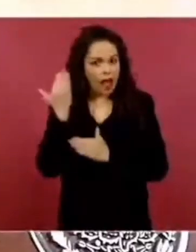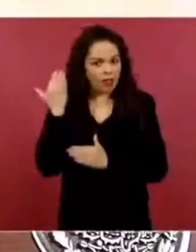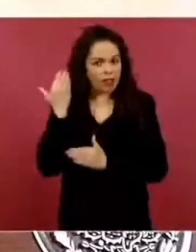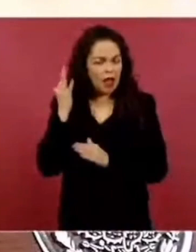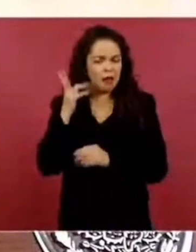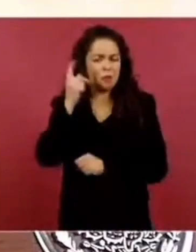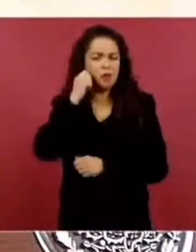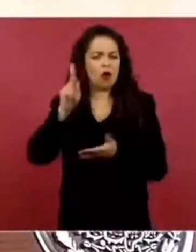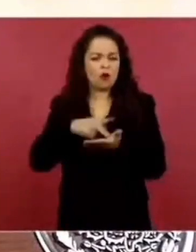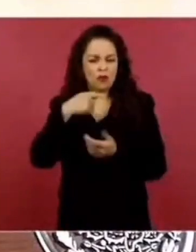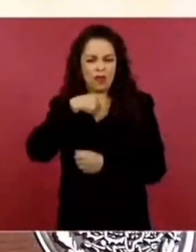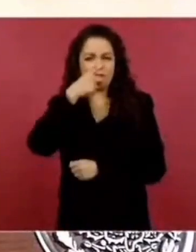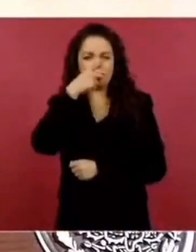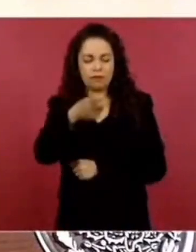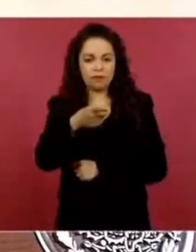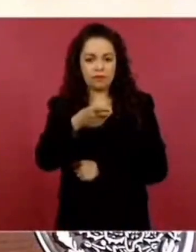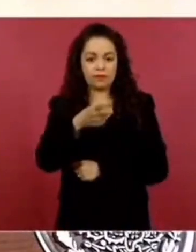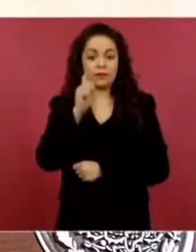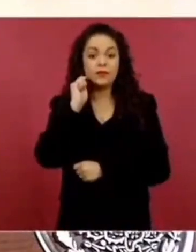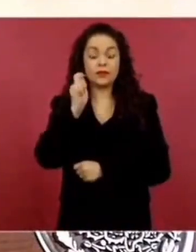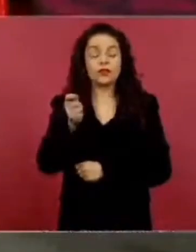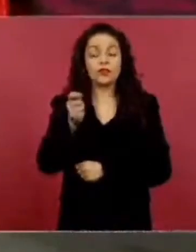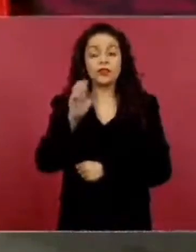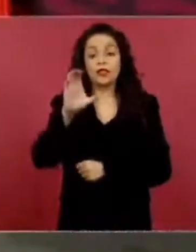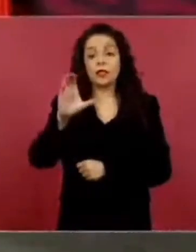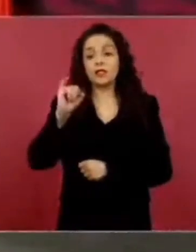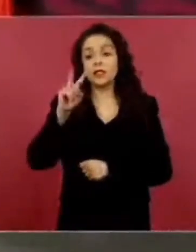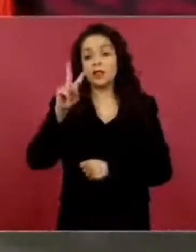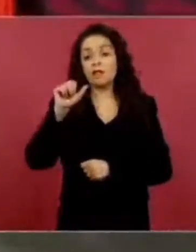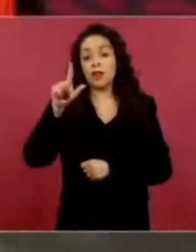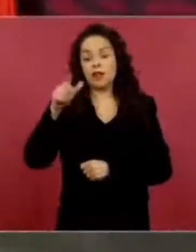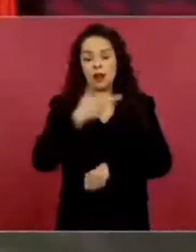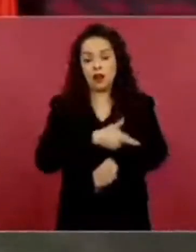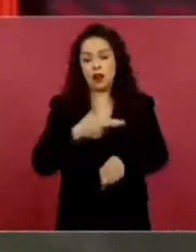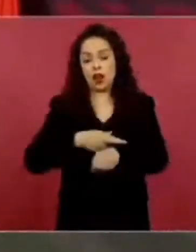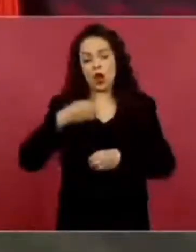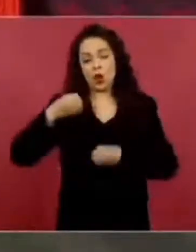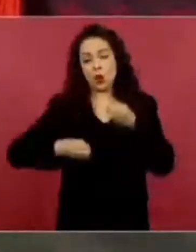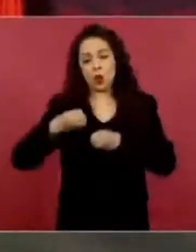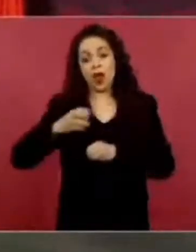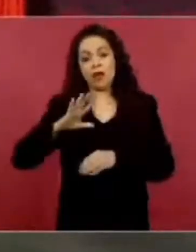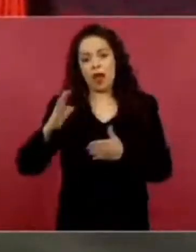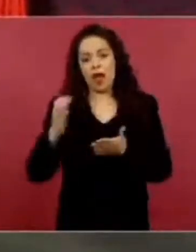Se ganó un juicio civil, una primera parte,